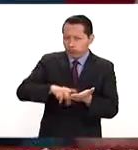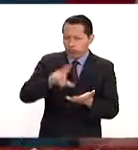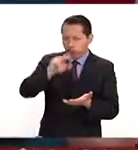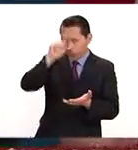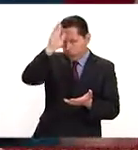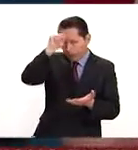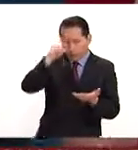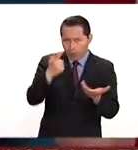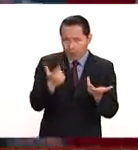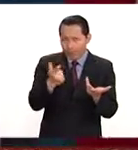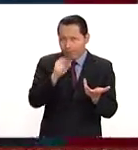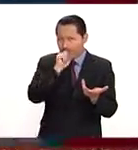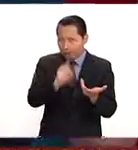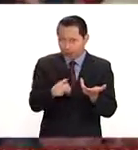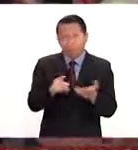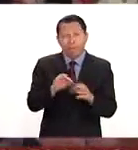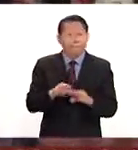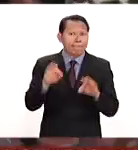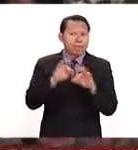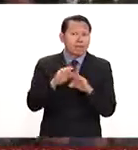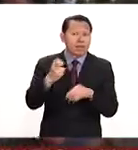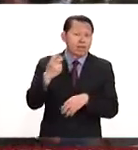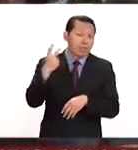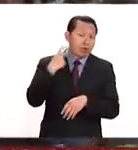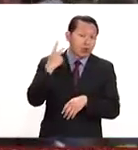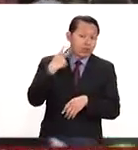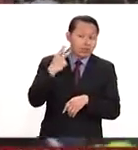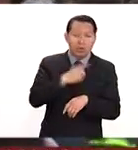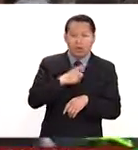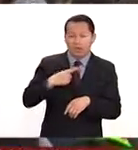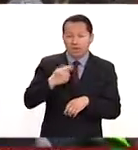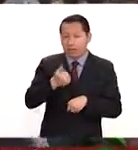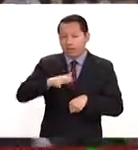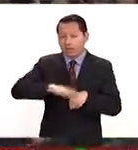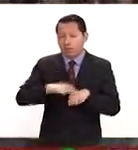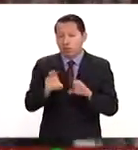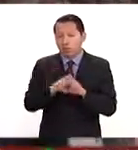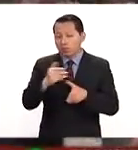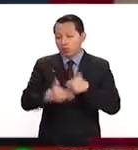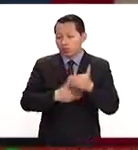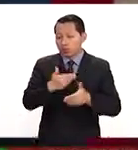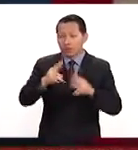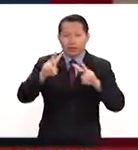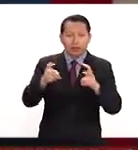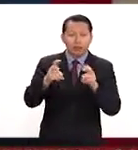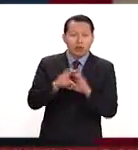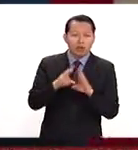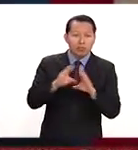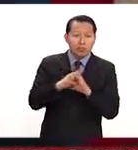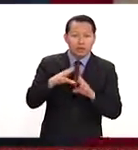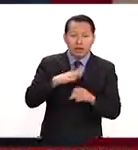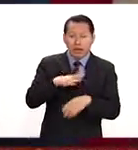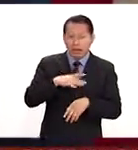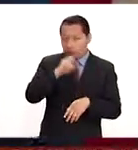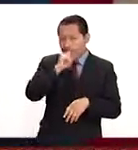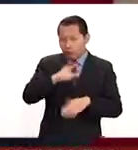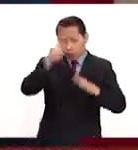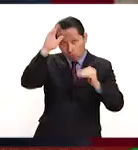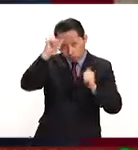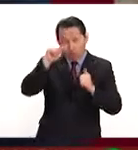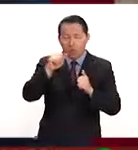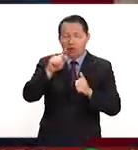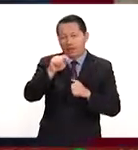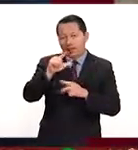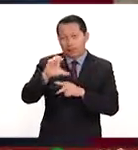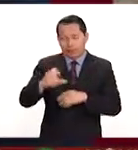es un elemento de la ecuación política que tiene que tomar en cuenta la administración conforme procede en este tema de la revisión de los acuerdos de libre comercio.